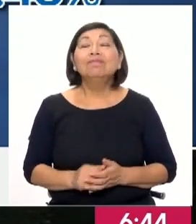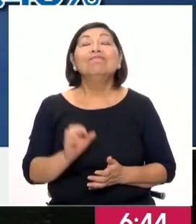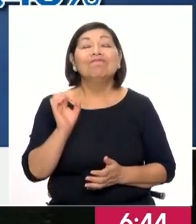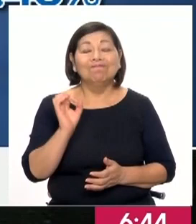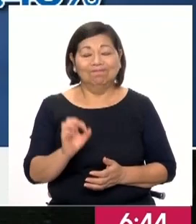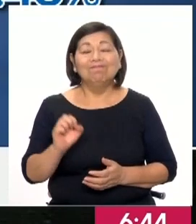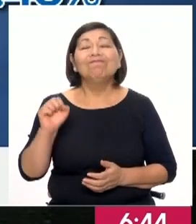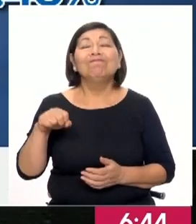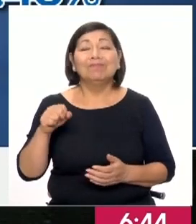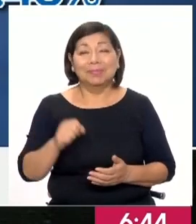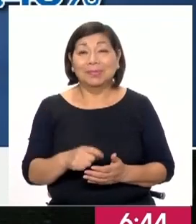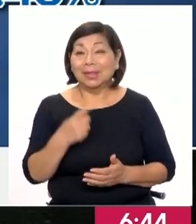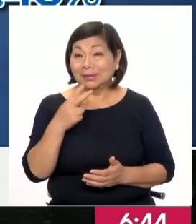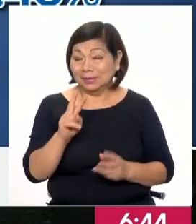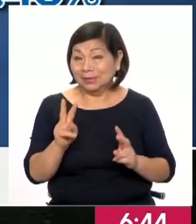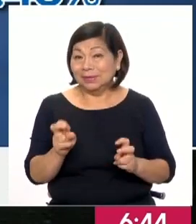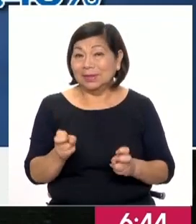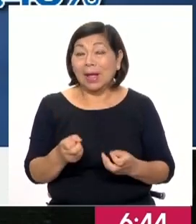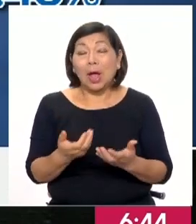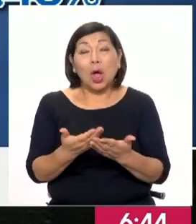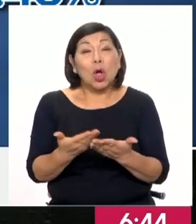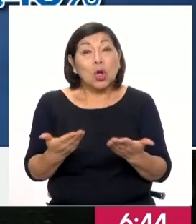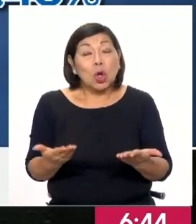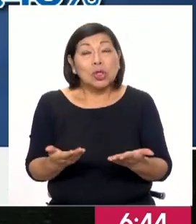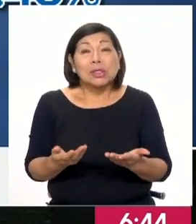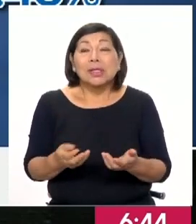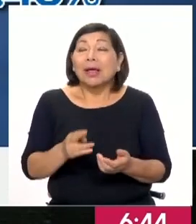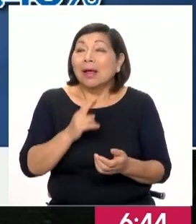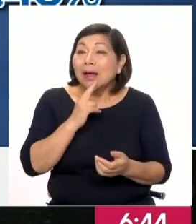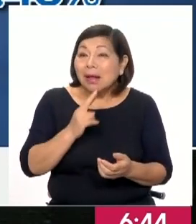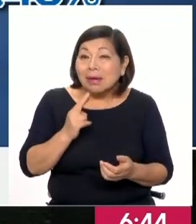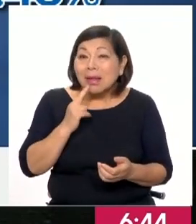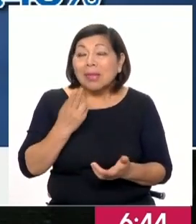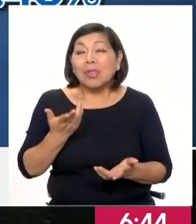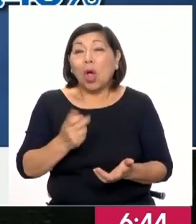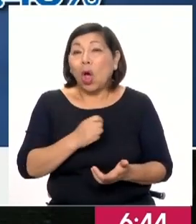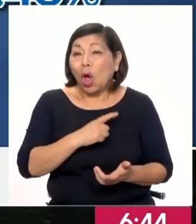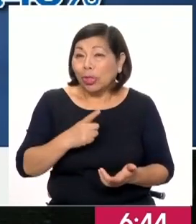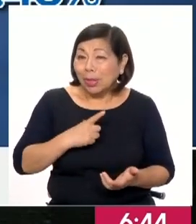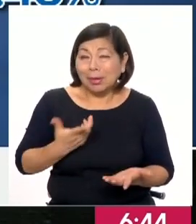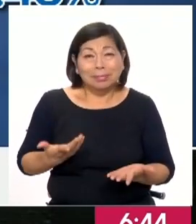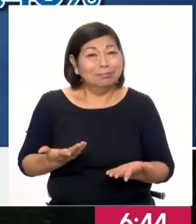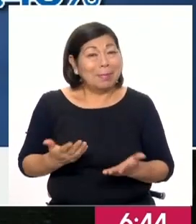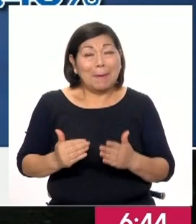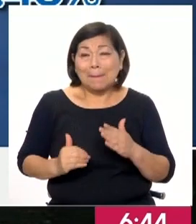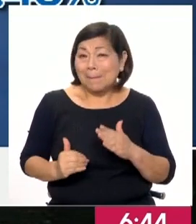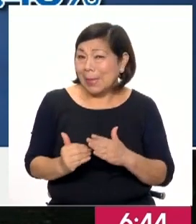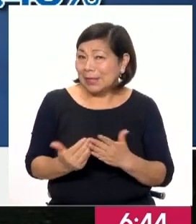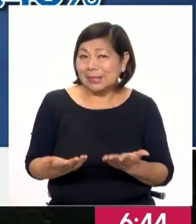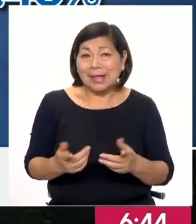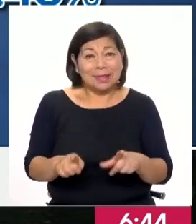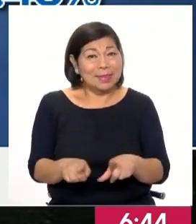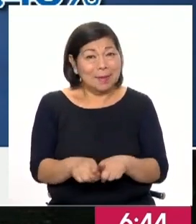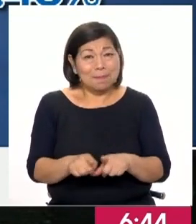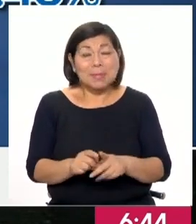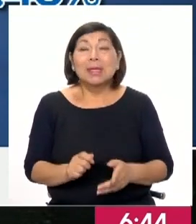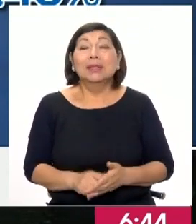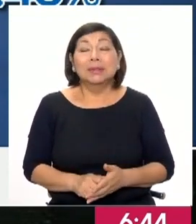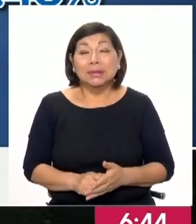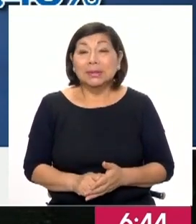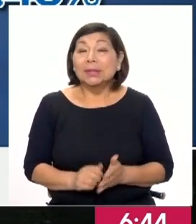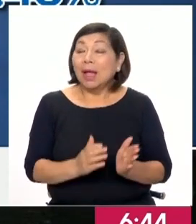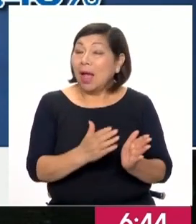Correcto, correcto. Ahí el tema de los insumos para los restaurantes, para los hoteles, ha presionado al alza también en esos sectores. De acuerdo.